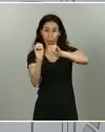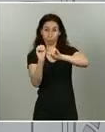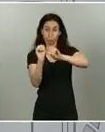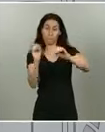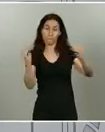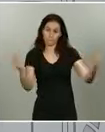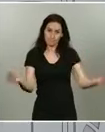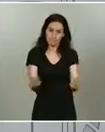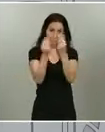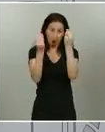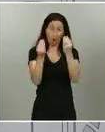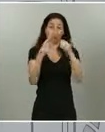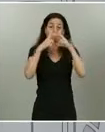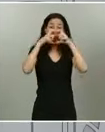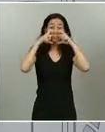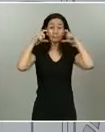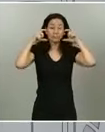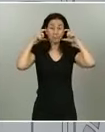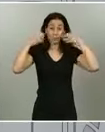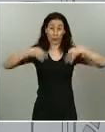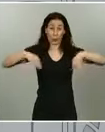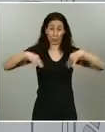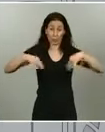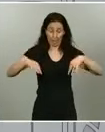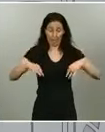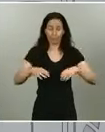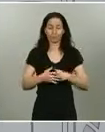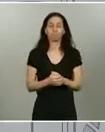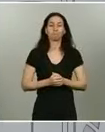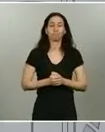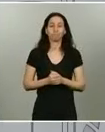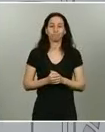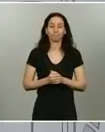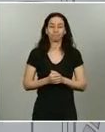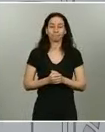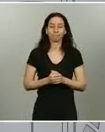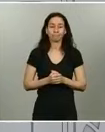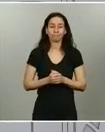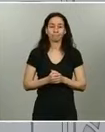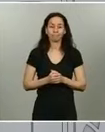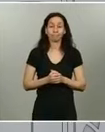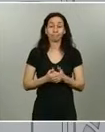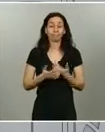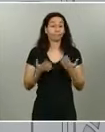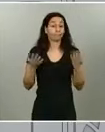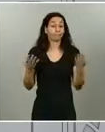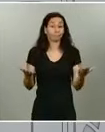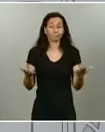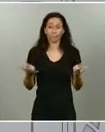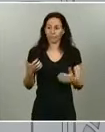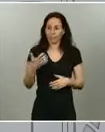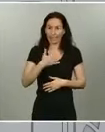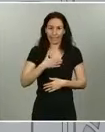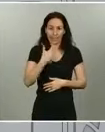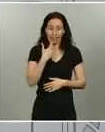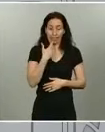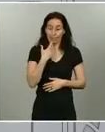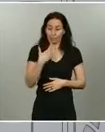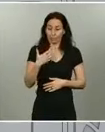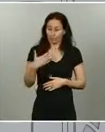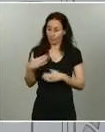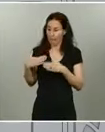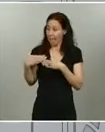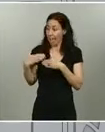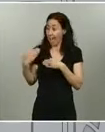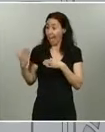misión un poco diferente. Yo creo que mientras no estemos al lado de una persona que está claramente